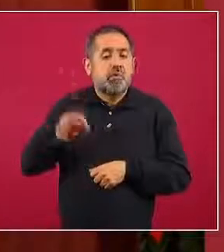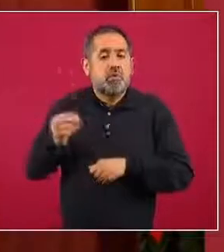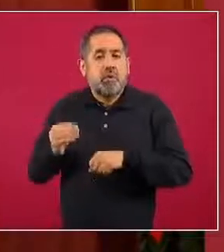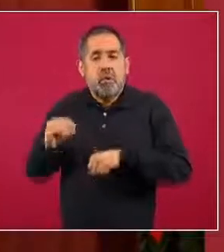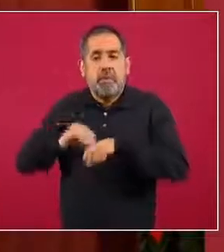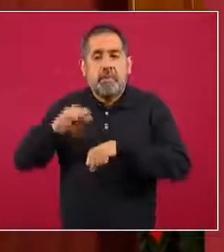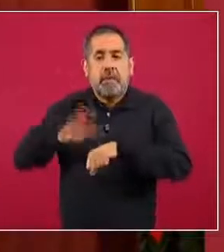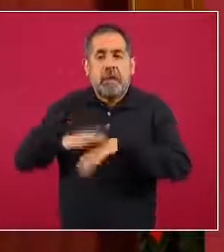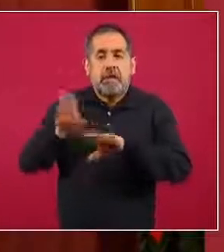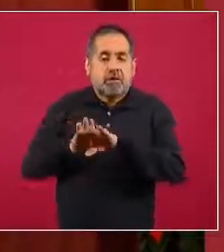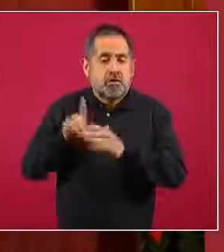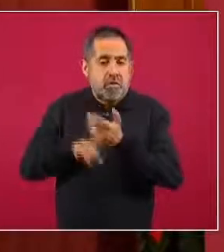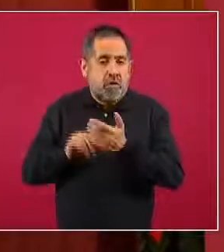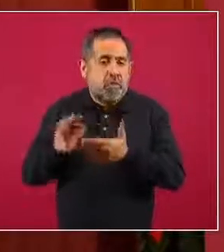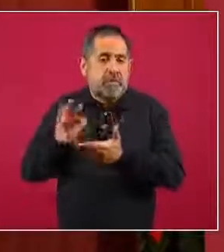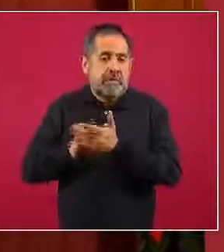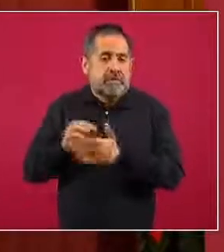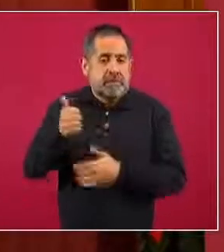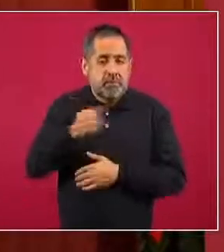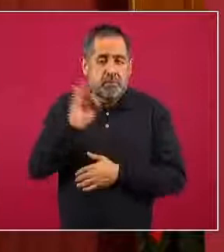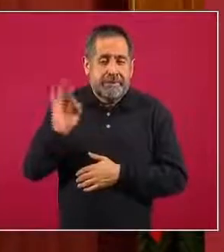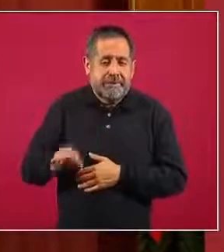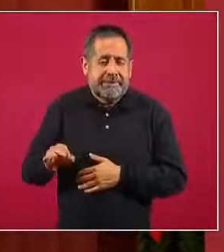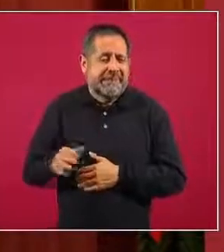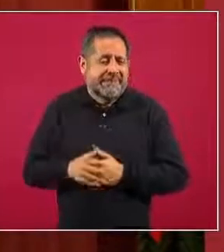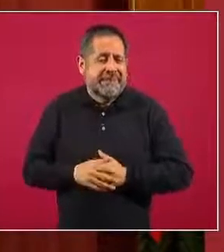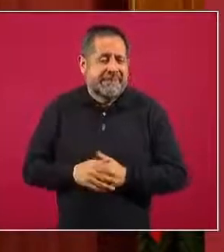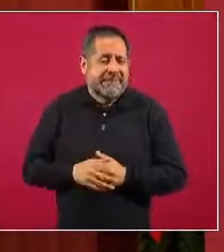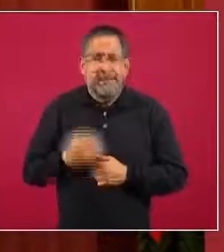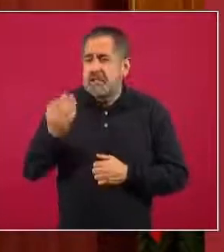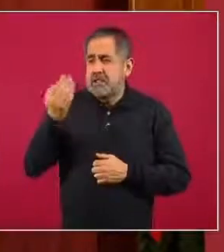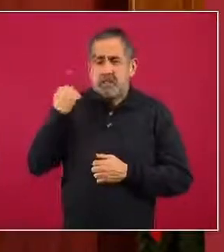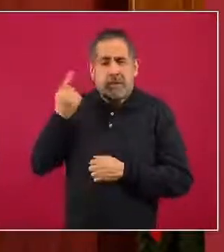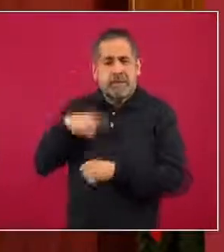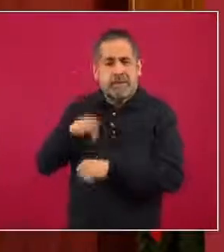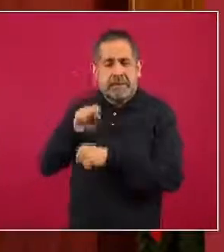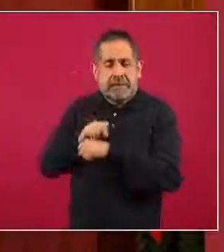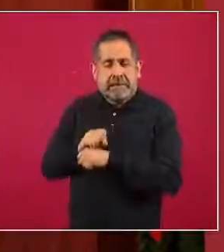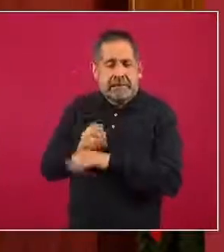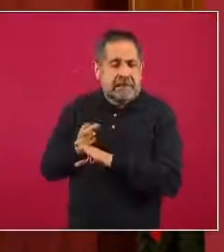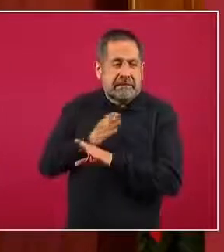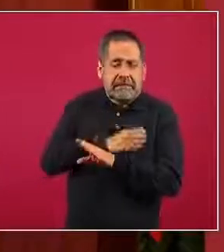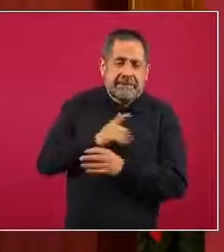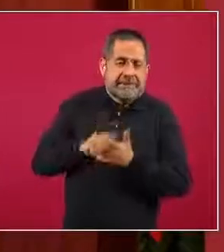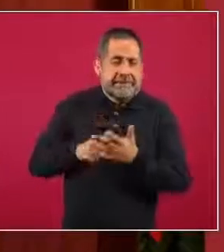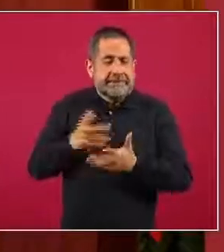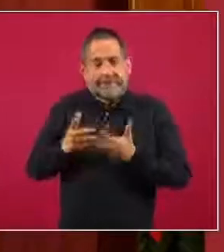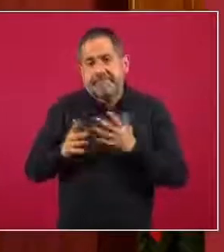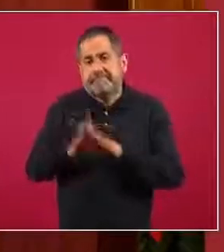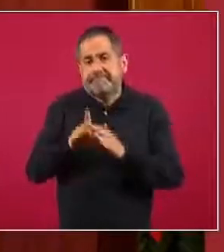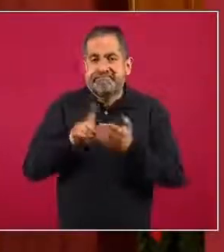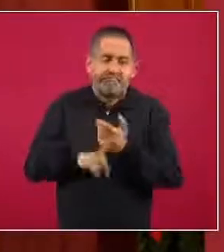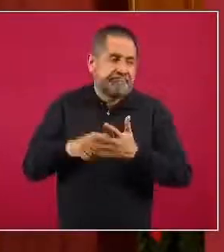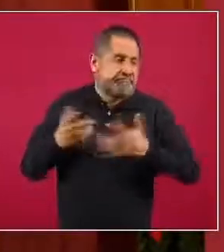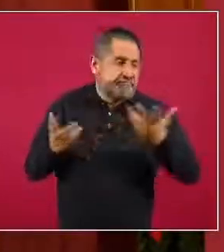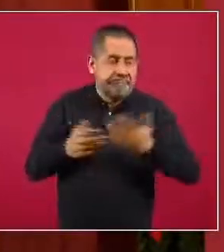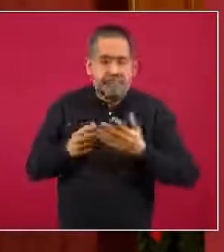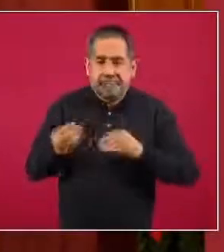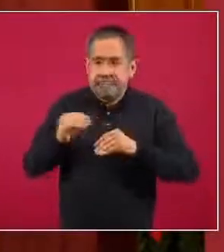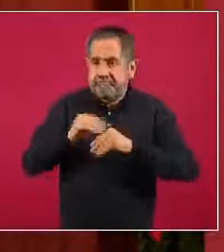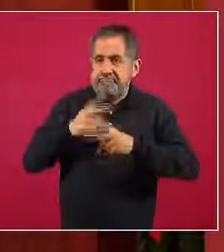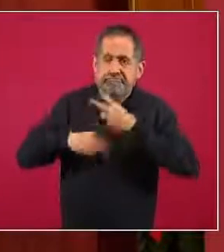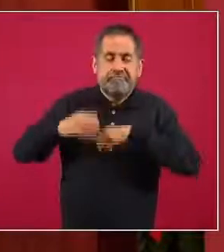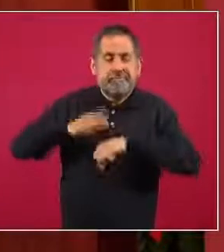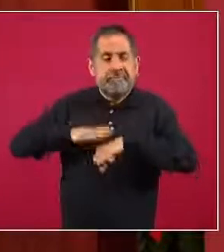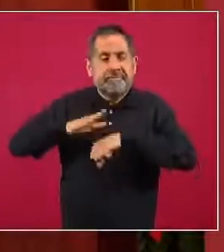a este punto porcentual en relación a lo que veníamos viendo en semanas previas, lo cual habla de un incremento